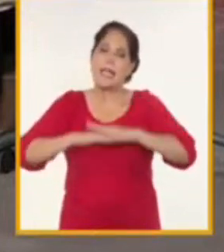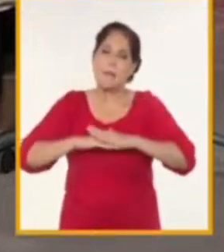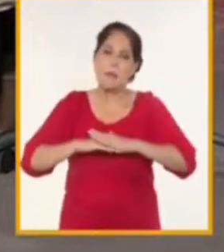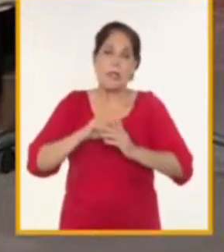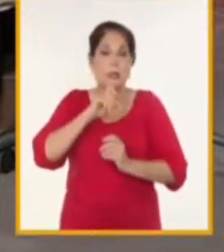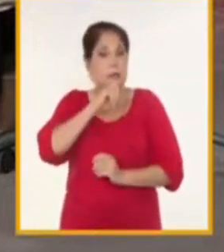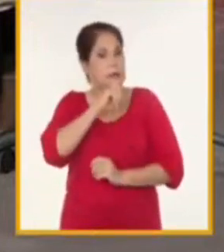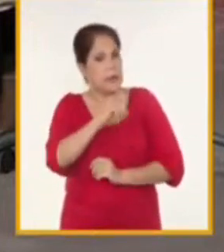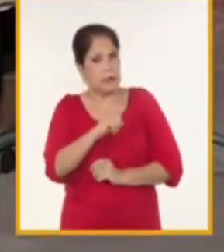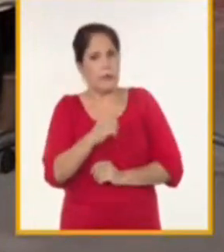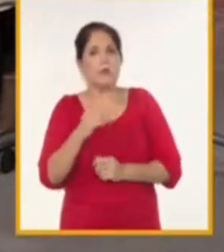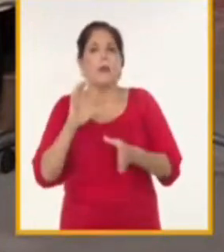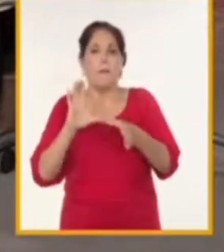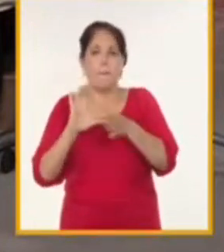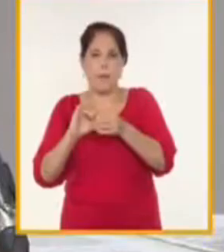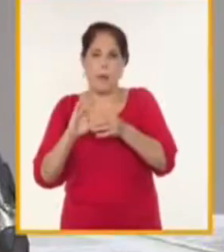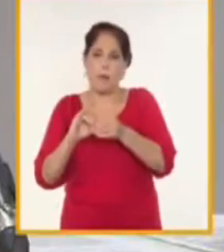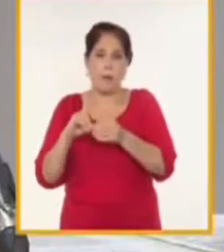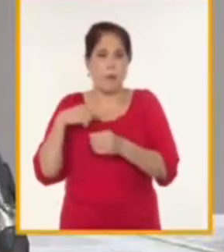afectan